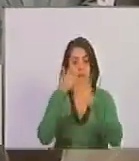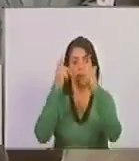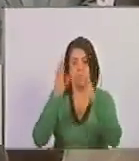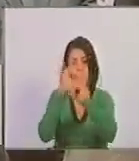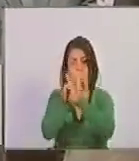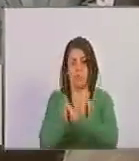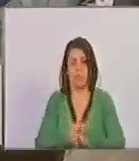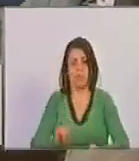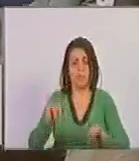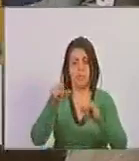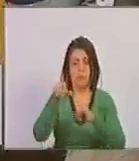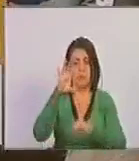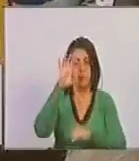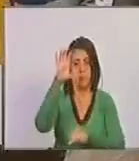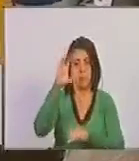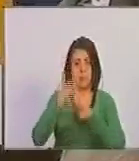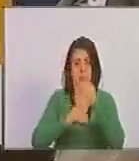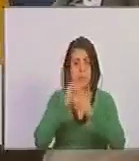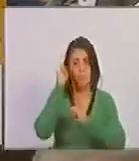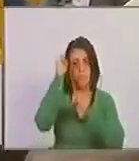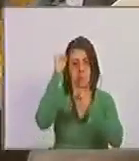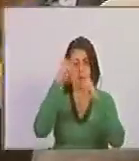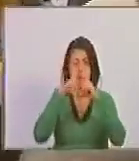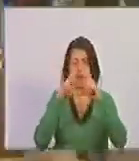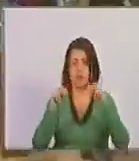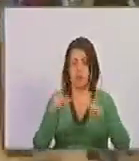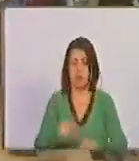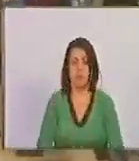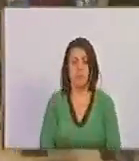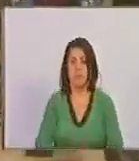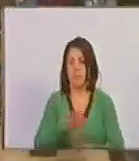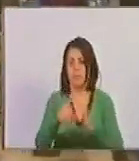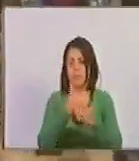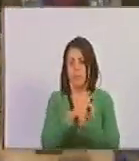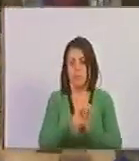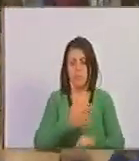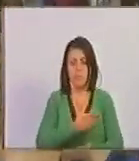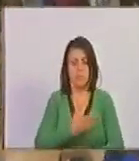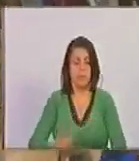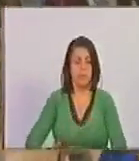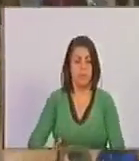independencia. Que de la patria y que viva Nicaragua. Es todo, señor presidente.